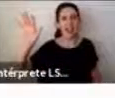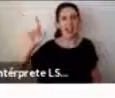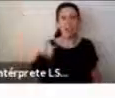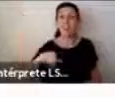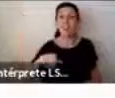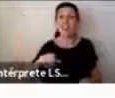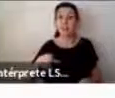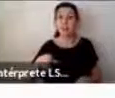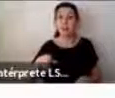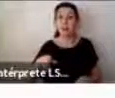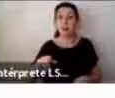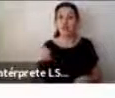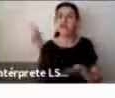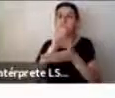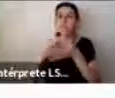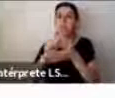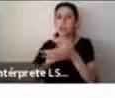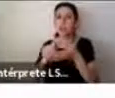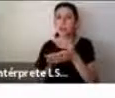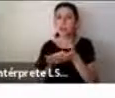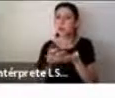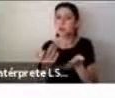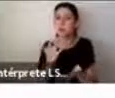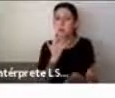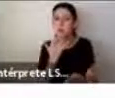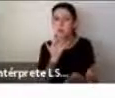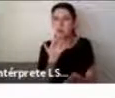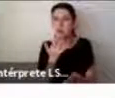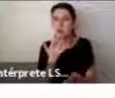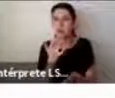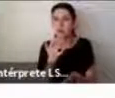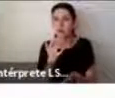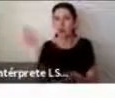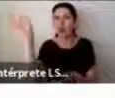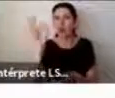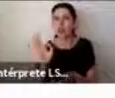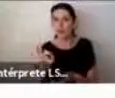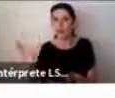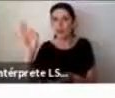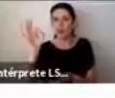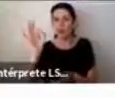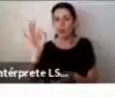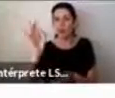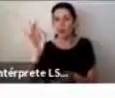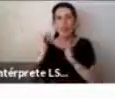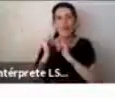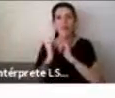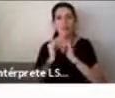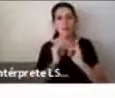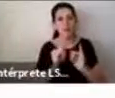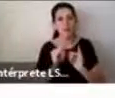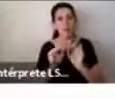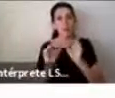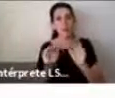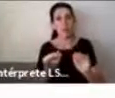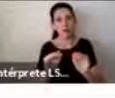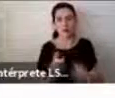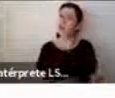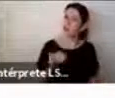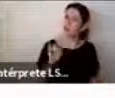texto sencillo con infografía que permita apoyar de mejor forma la información, y fue como, sí, hagamos eso,